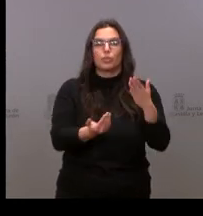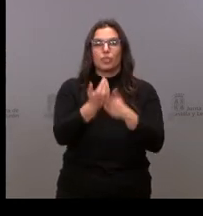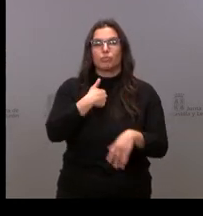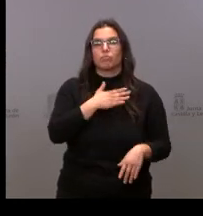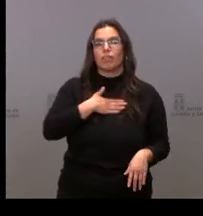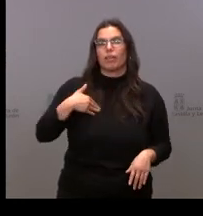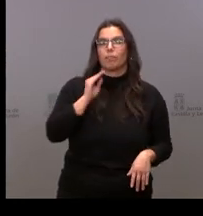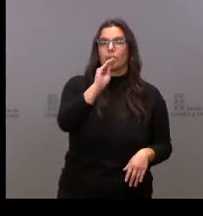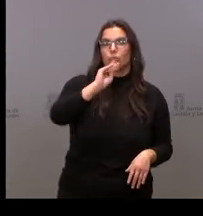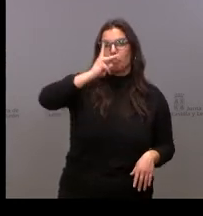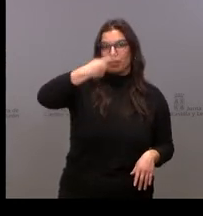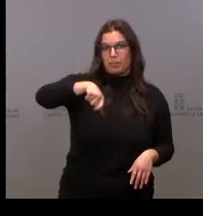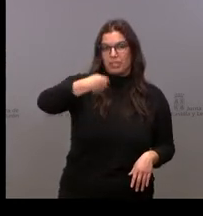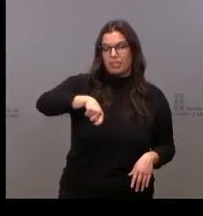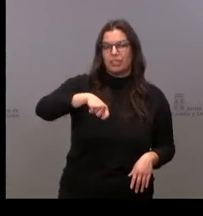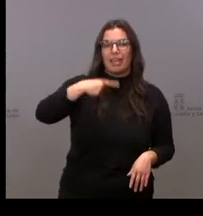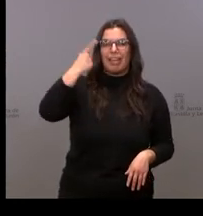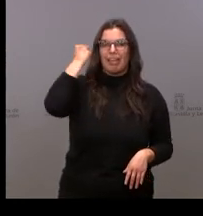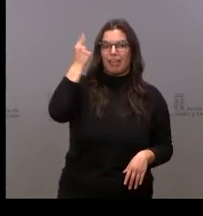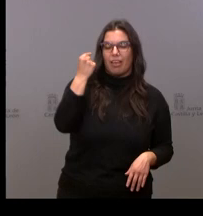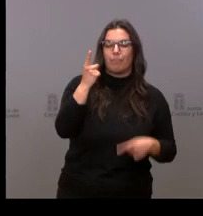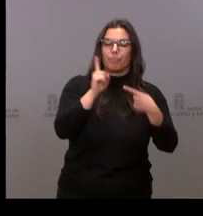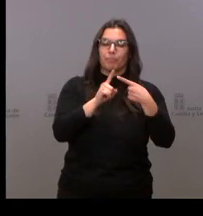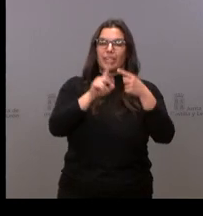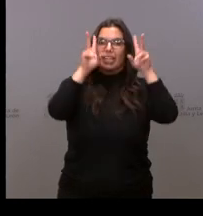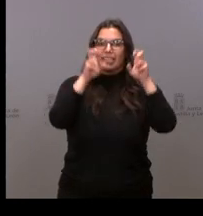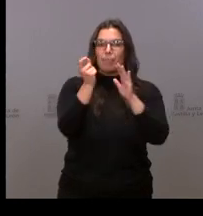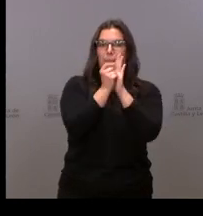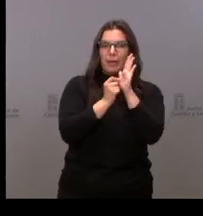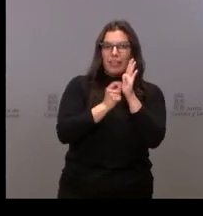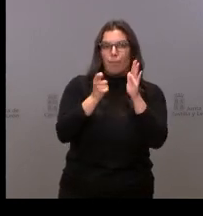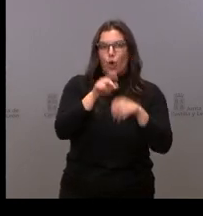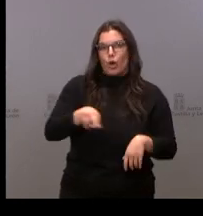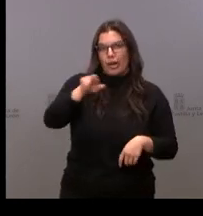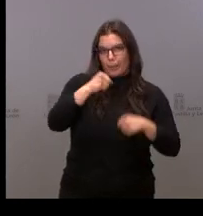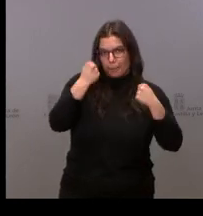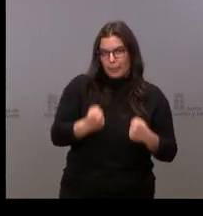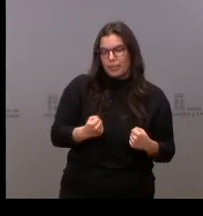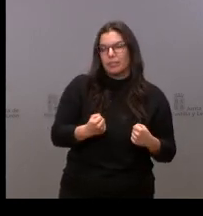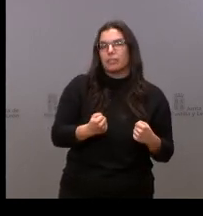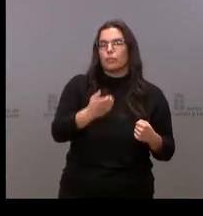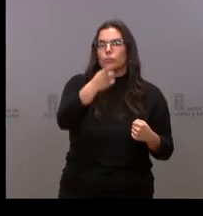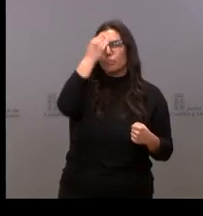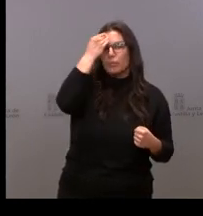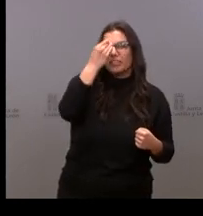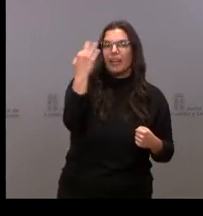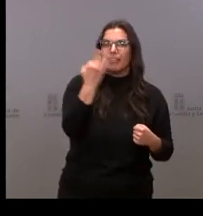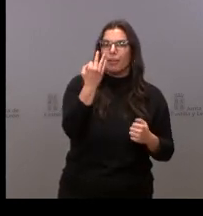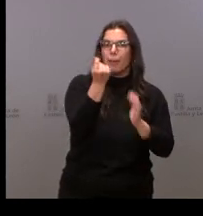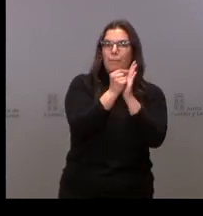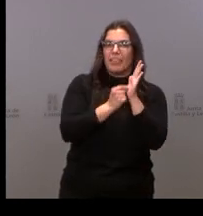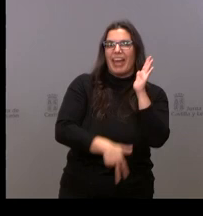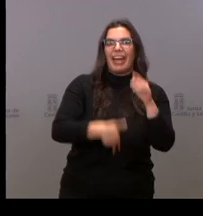quería preguntar al vicepresidente IGEA primero en el tema de las medidas, insistiendo un poco en el asunto, si considera que tienen que ser medidas